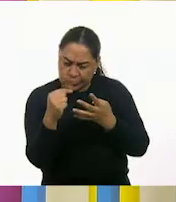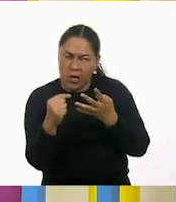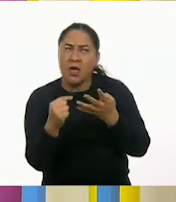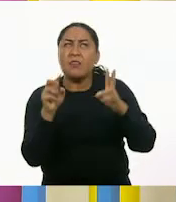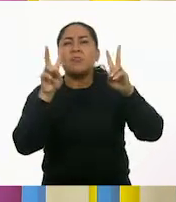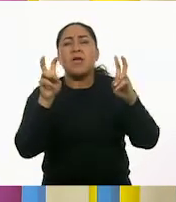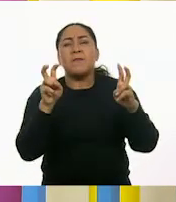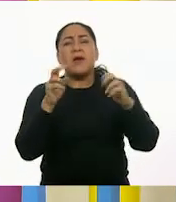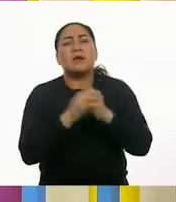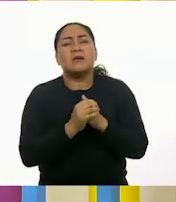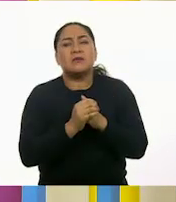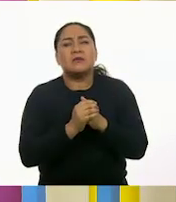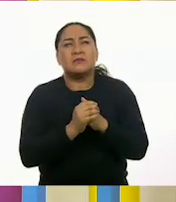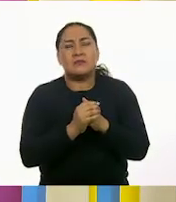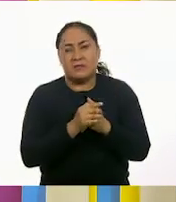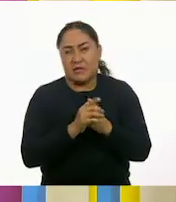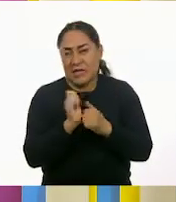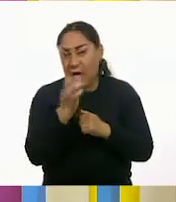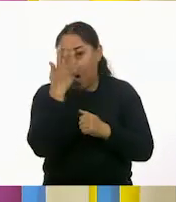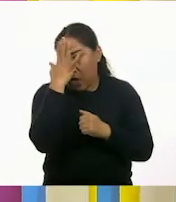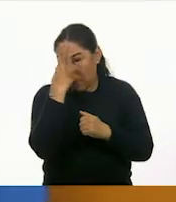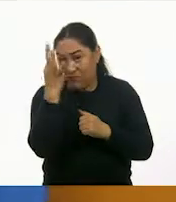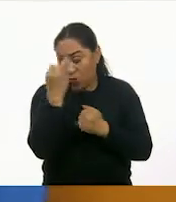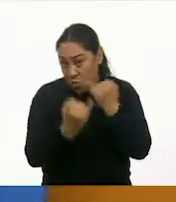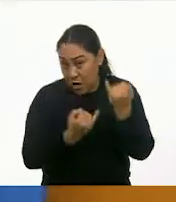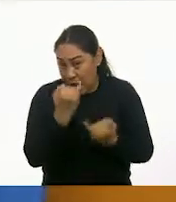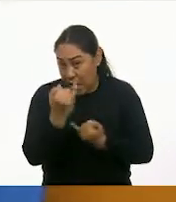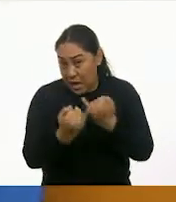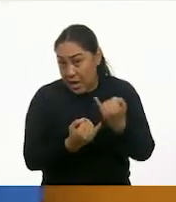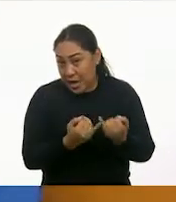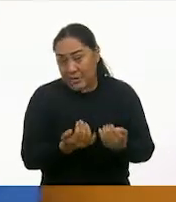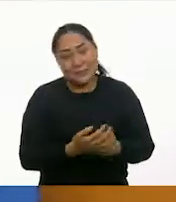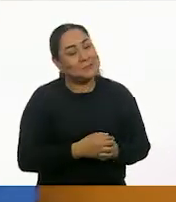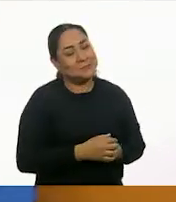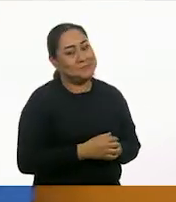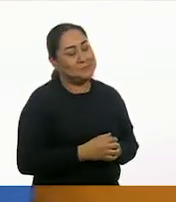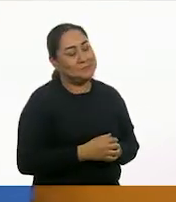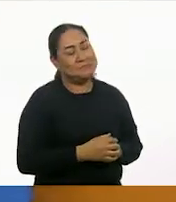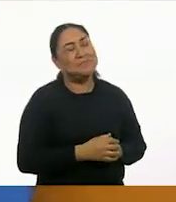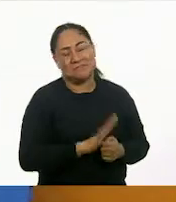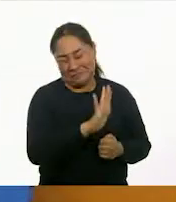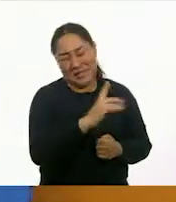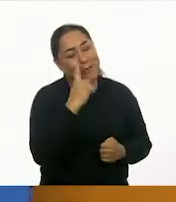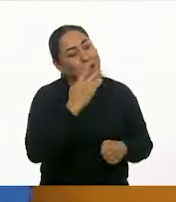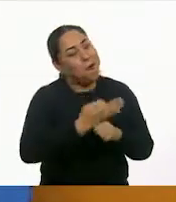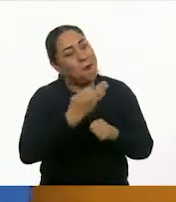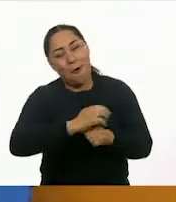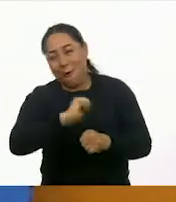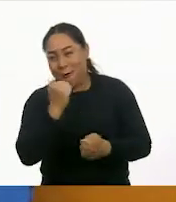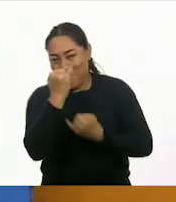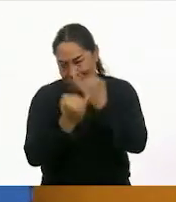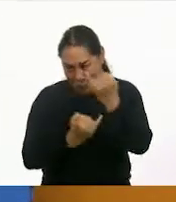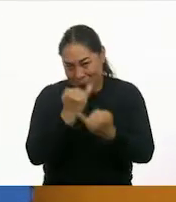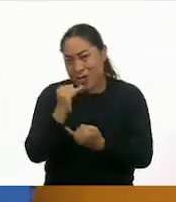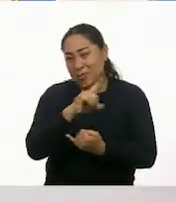el juego de las adivinanzas. ¿Qué te parece si seguimos haciendo otros dibujos? A ver. Y vemos de qué son estas tarjetas. Me gusta